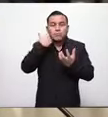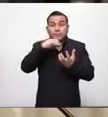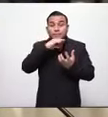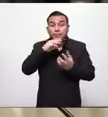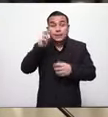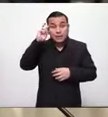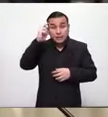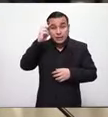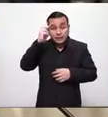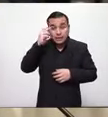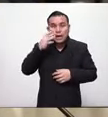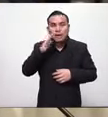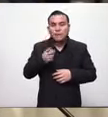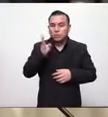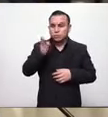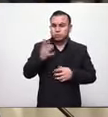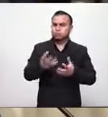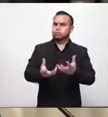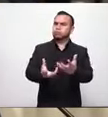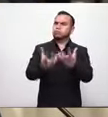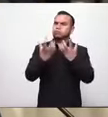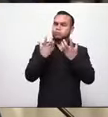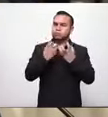estuviéramos si el transporte estuviera funcionando